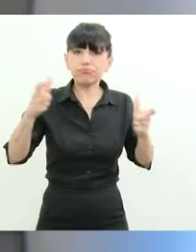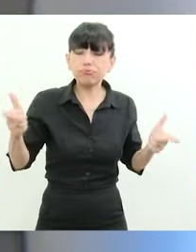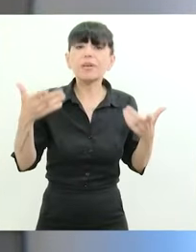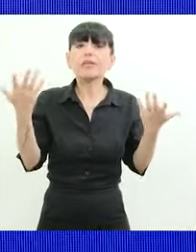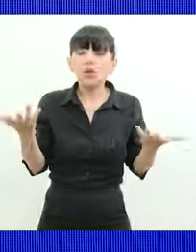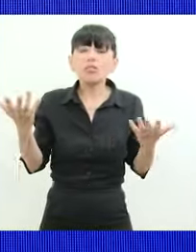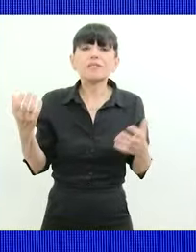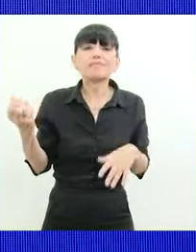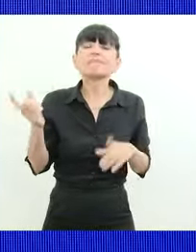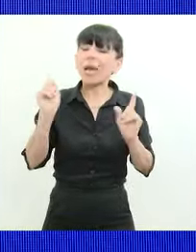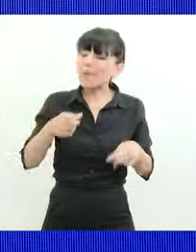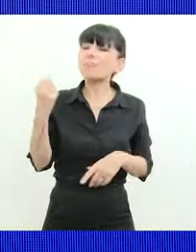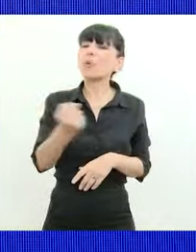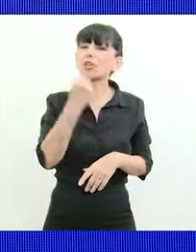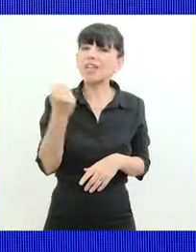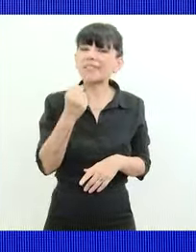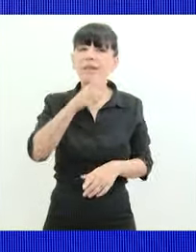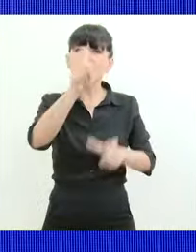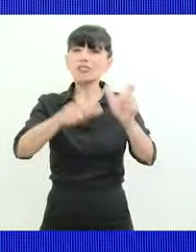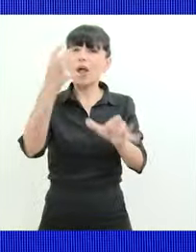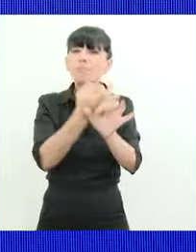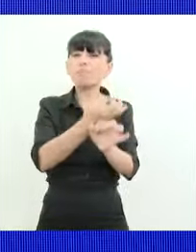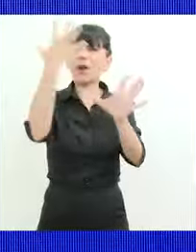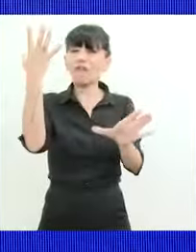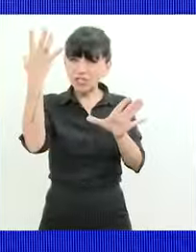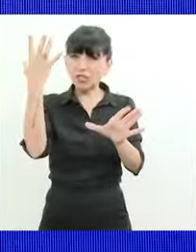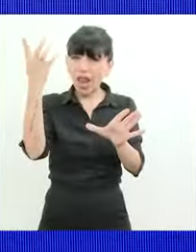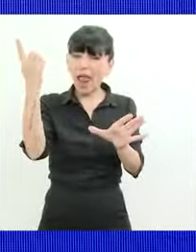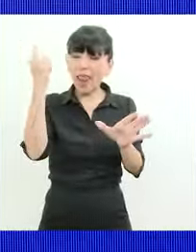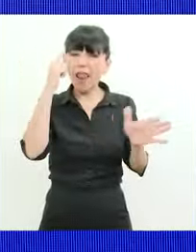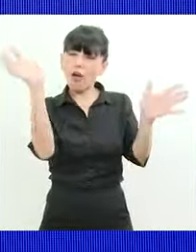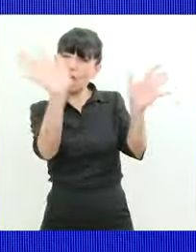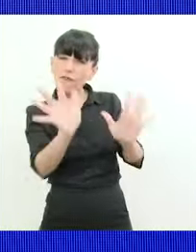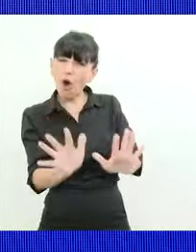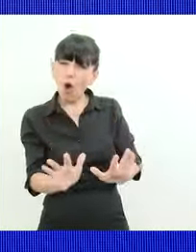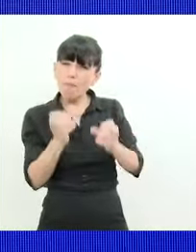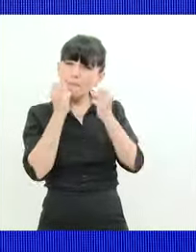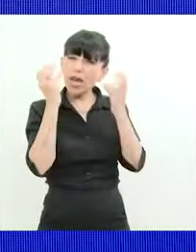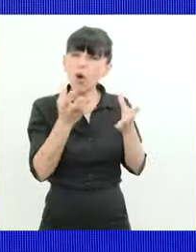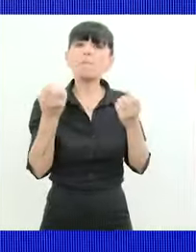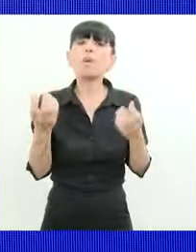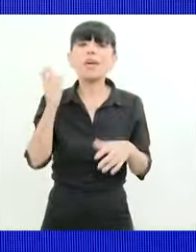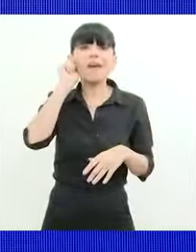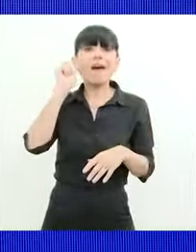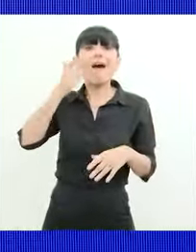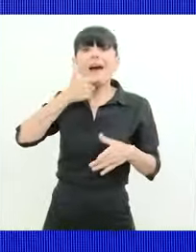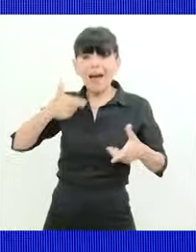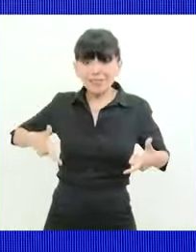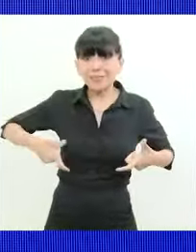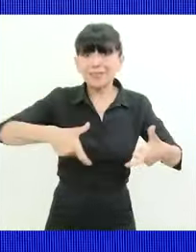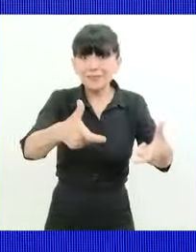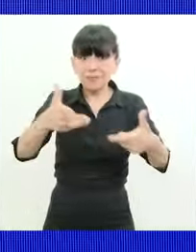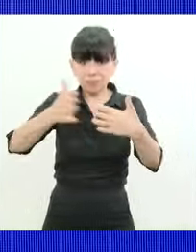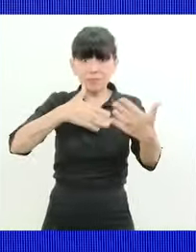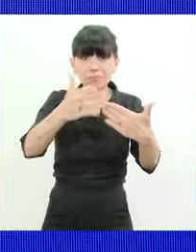aumentar el nivel de formación profesional sobre todo porque por ejemplo para terminar el gasoducto tuvimos que importar